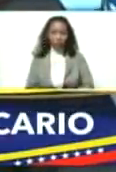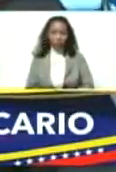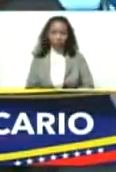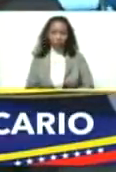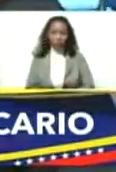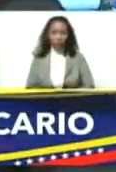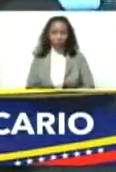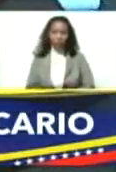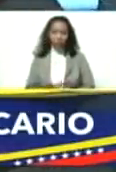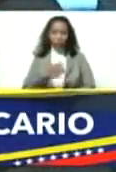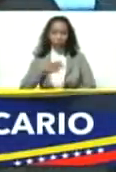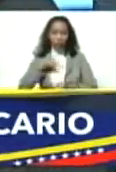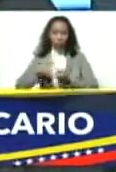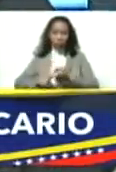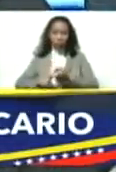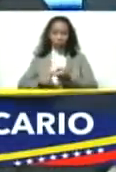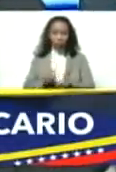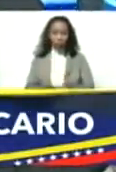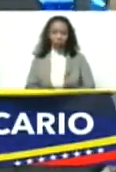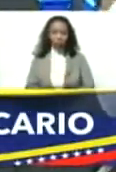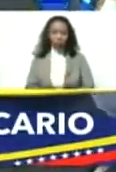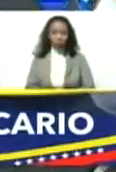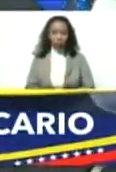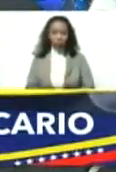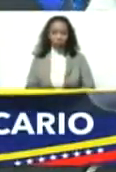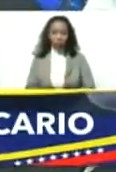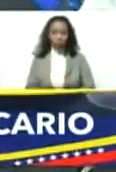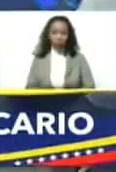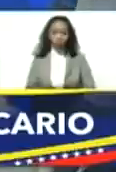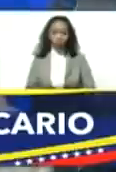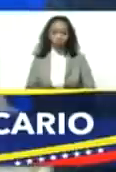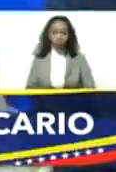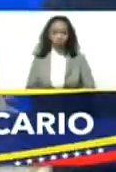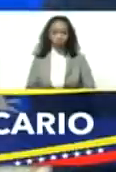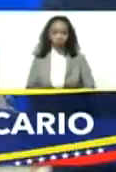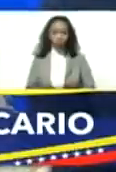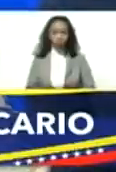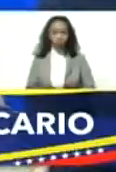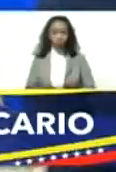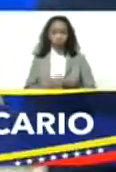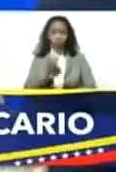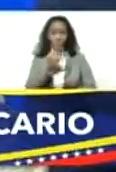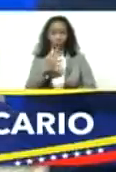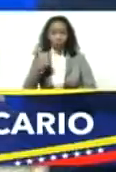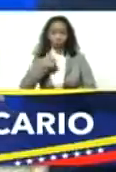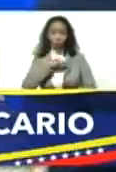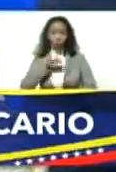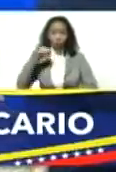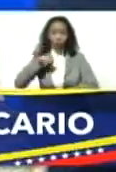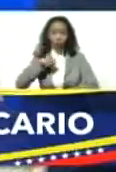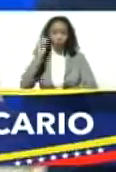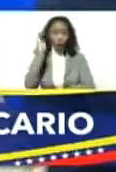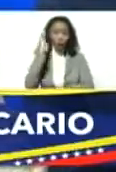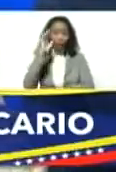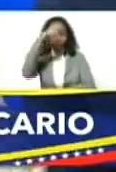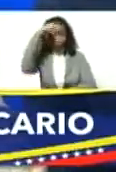primera combatiente, Silvia Flores de Maduro. Bueno, tenemos esta jornada de trabajo,